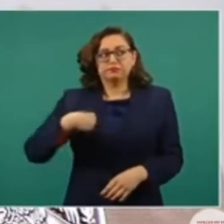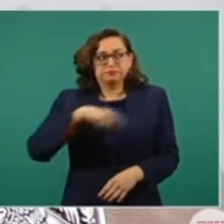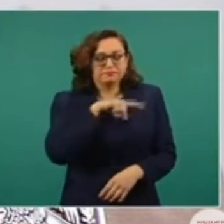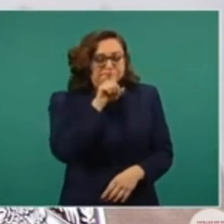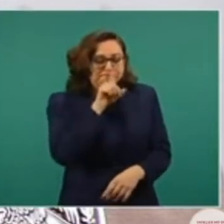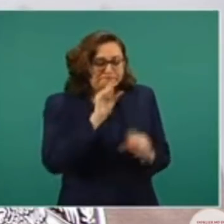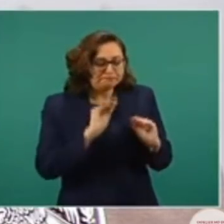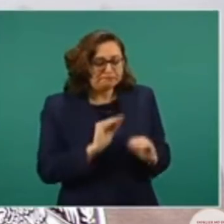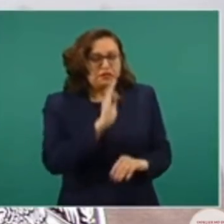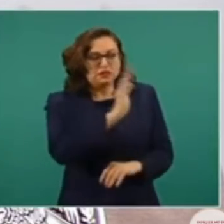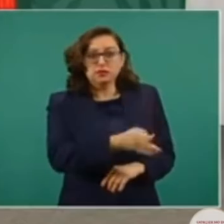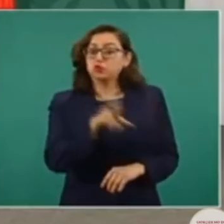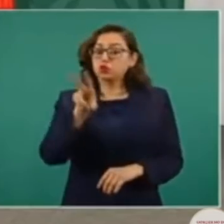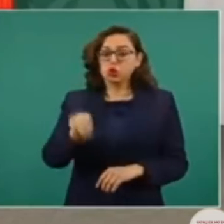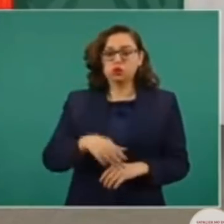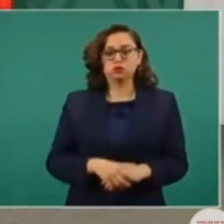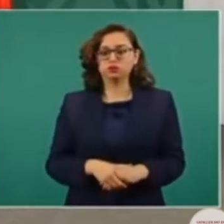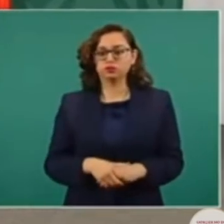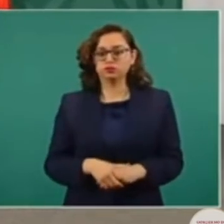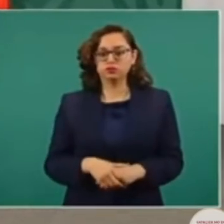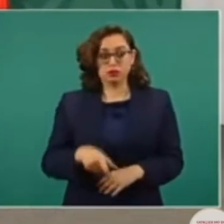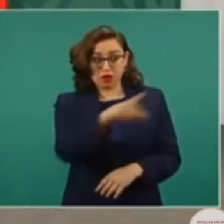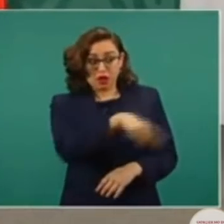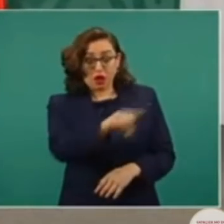que los manden al carajo, pues.